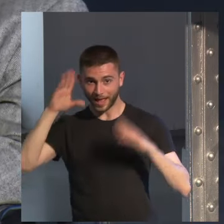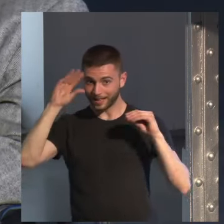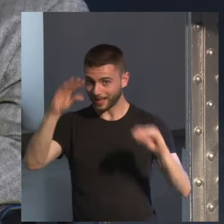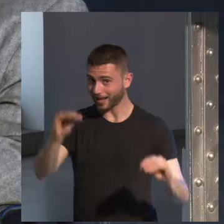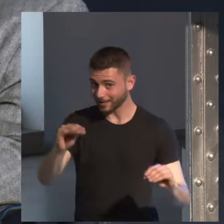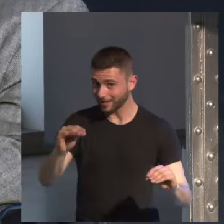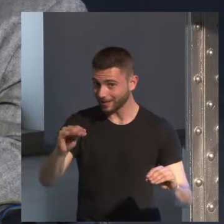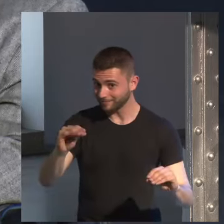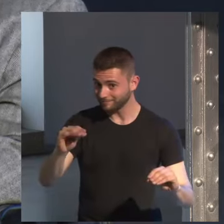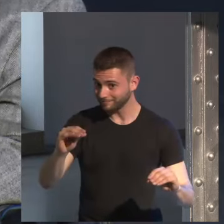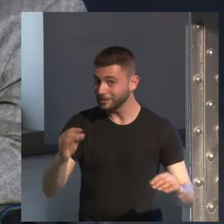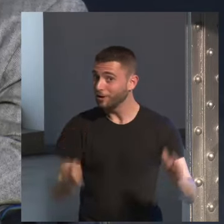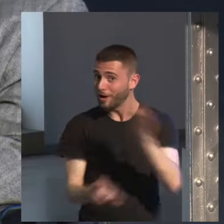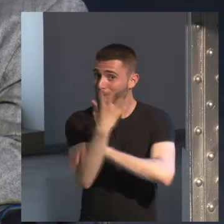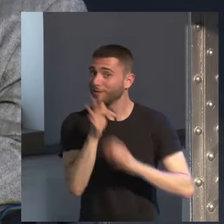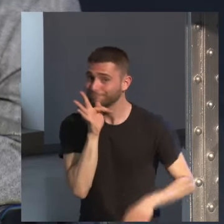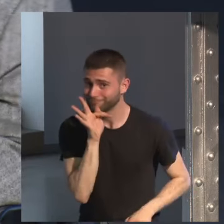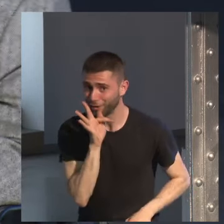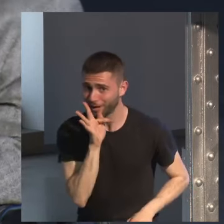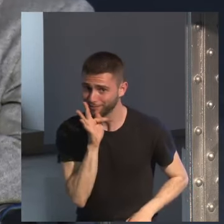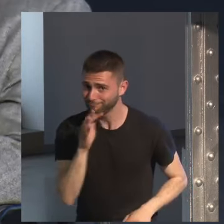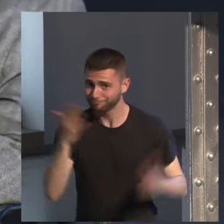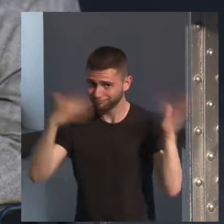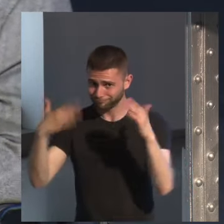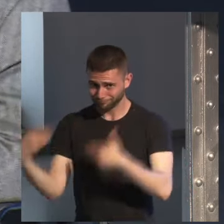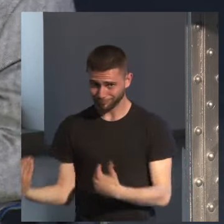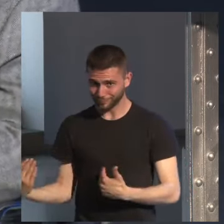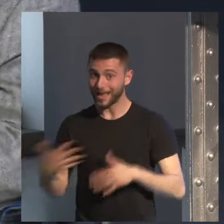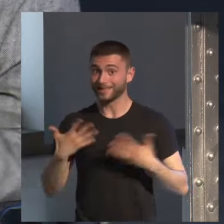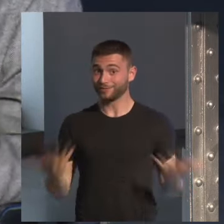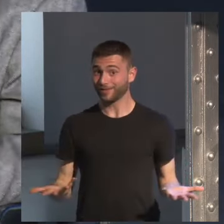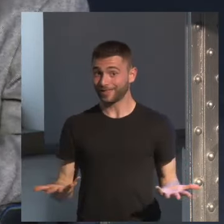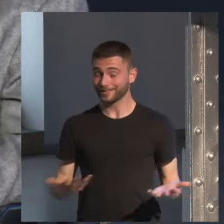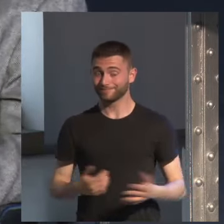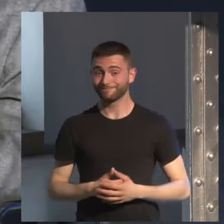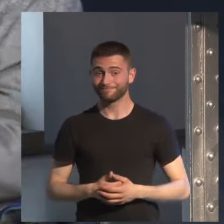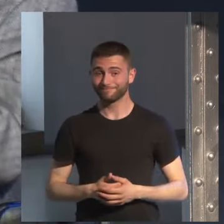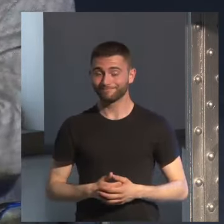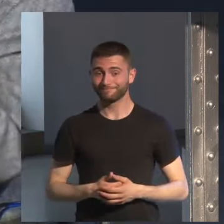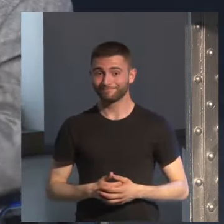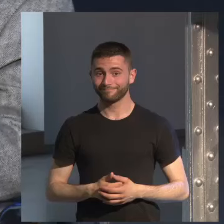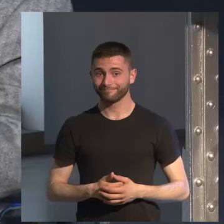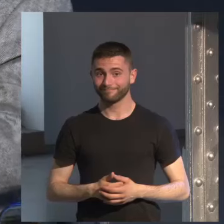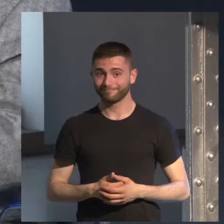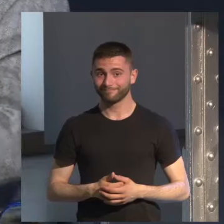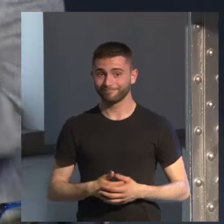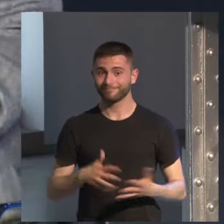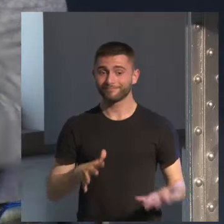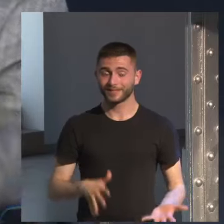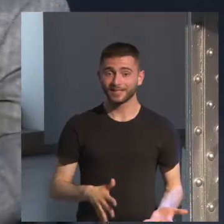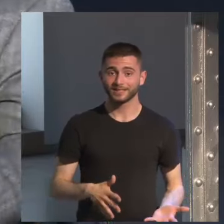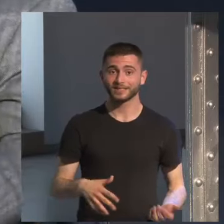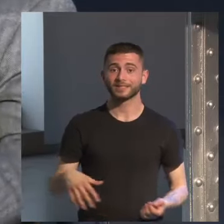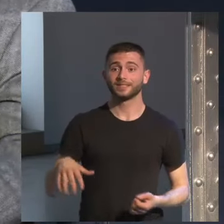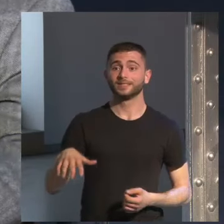eso no se ha inventado todavía eso entonces es verosímil en el